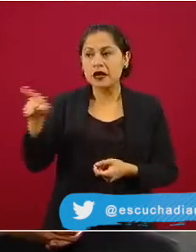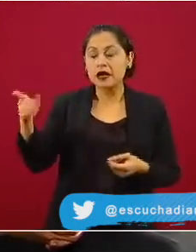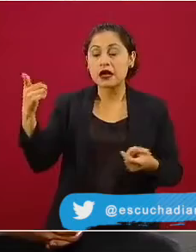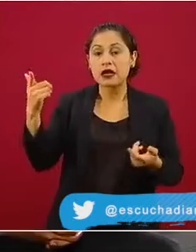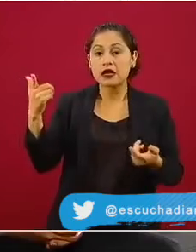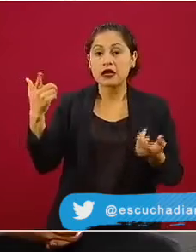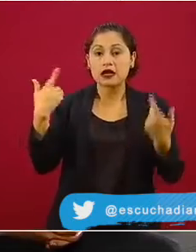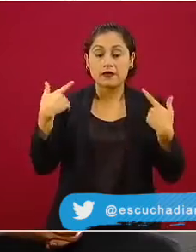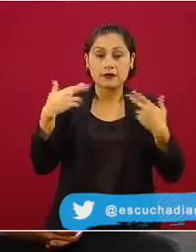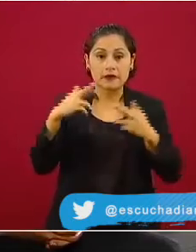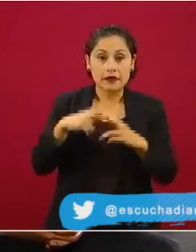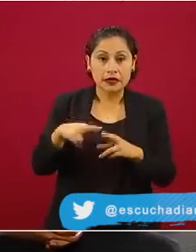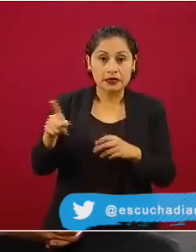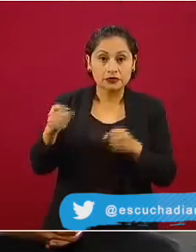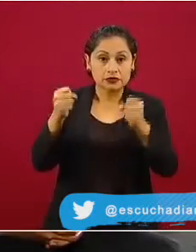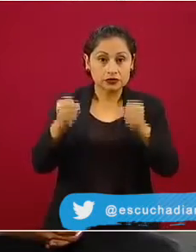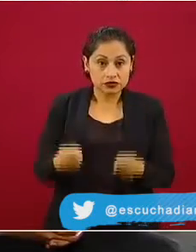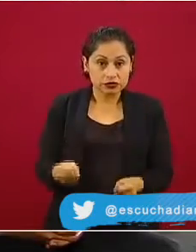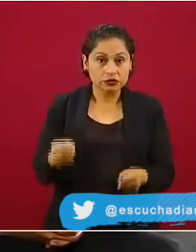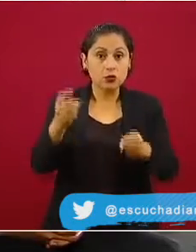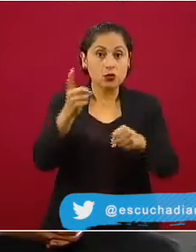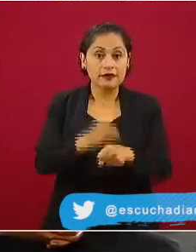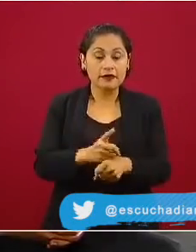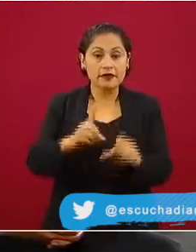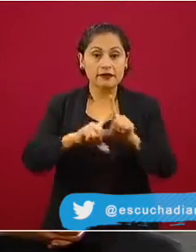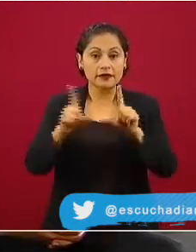en Seguridad Nacional, presidente.